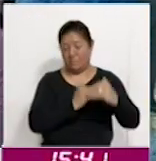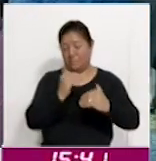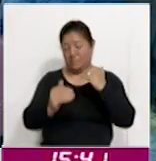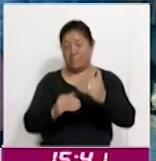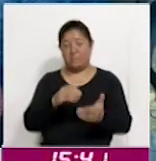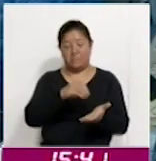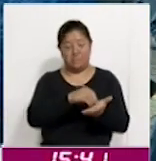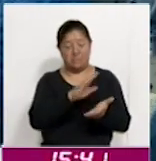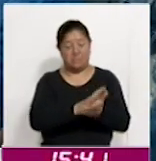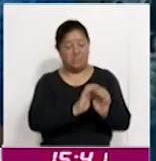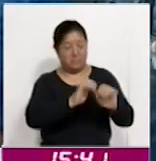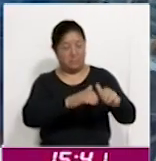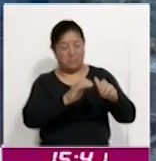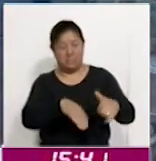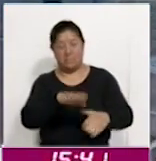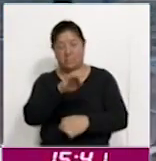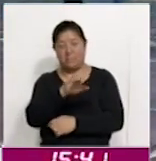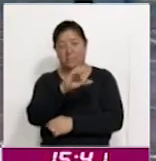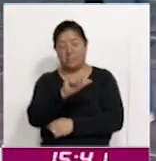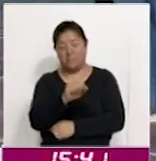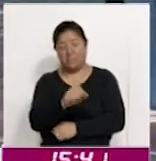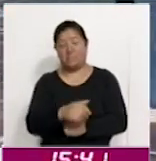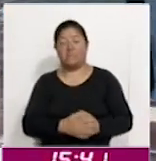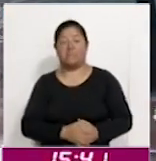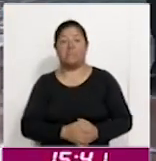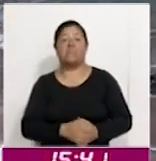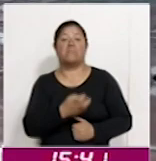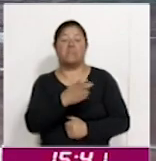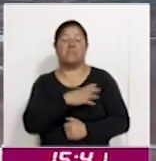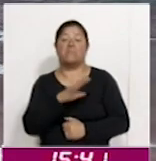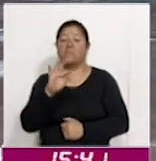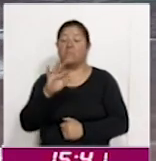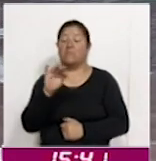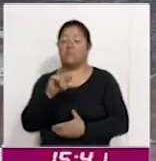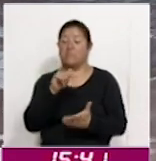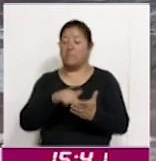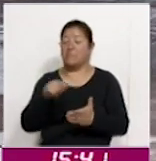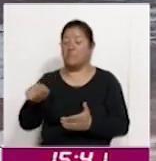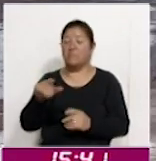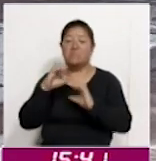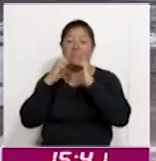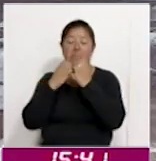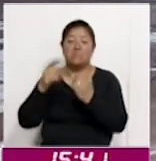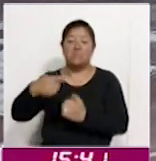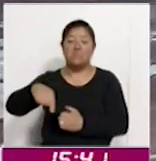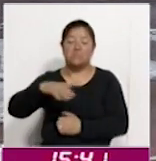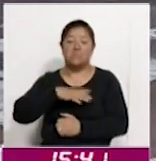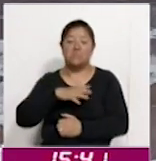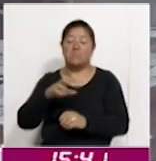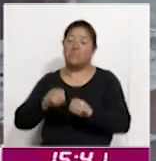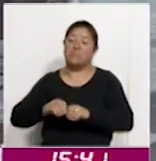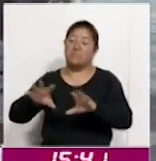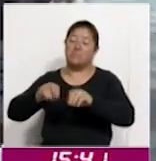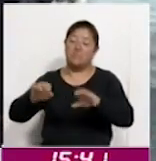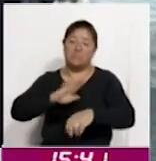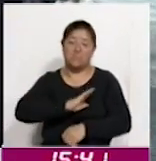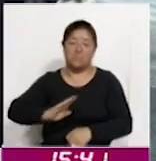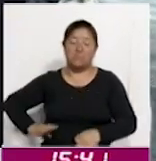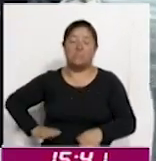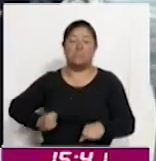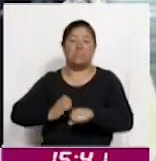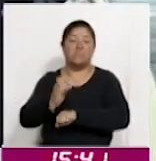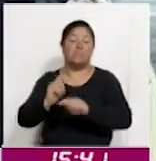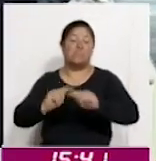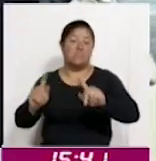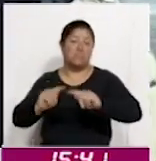de registro de las becas. A través de las 40 plazas comunitarias distribuidas en los municipios del estado de